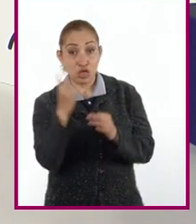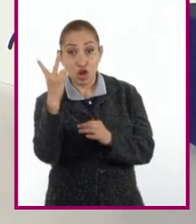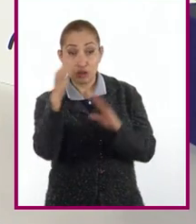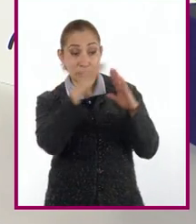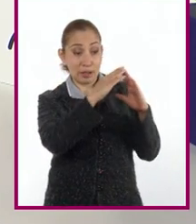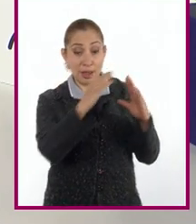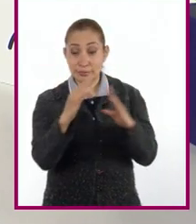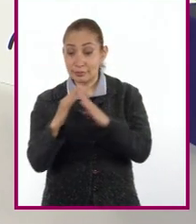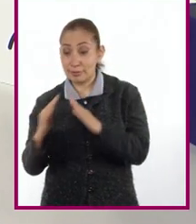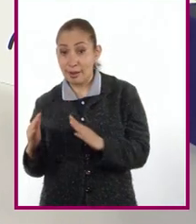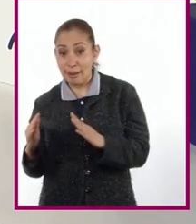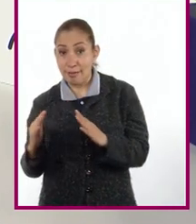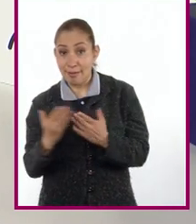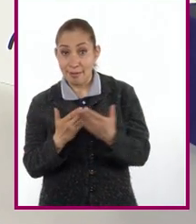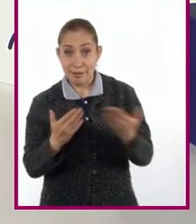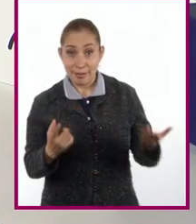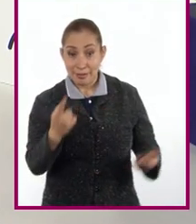casas.